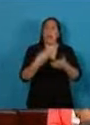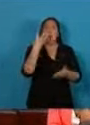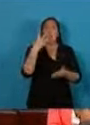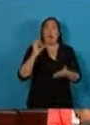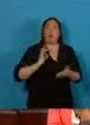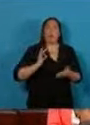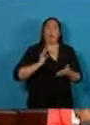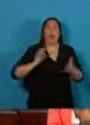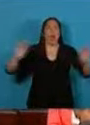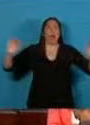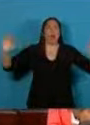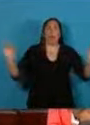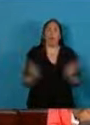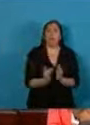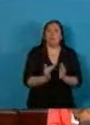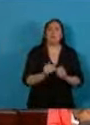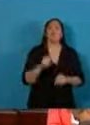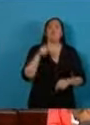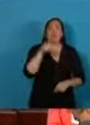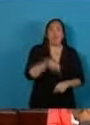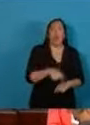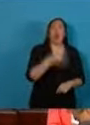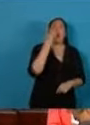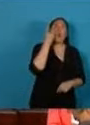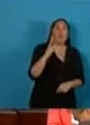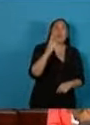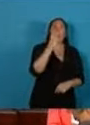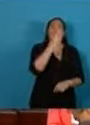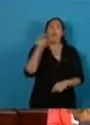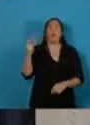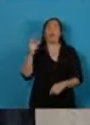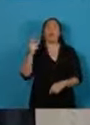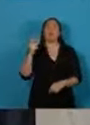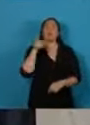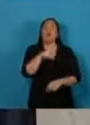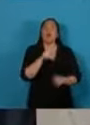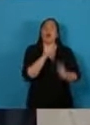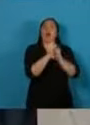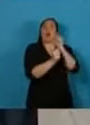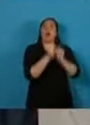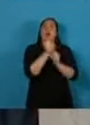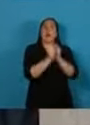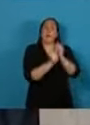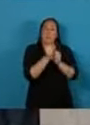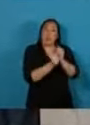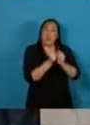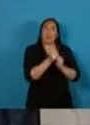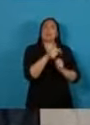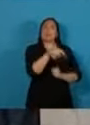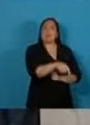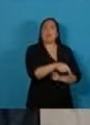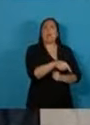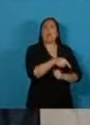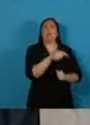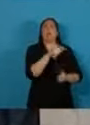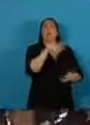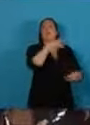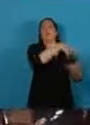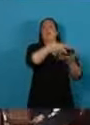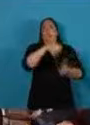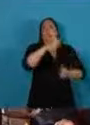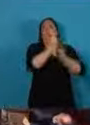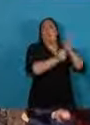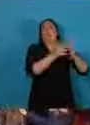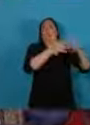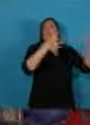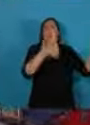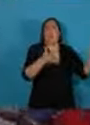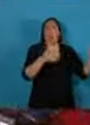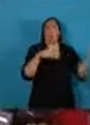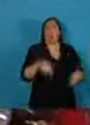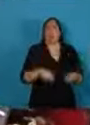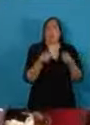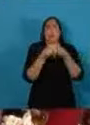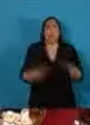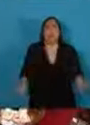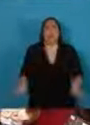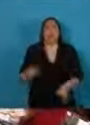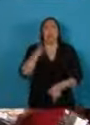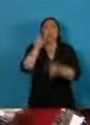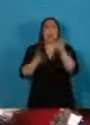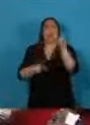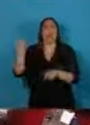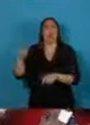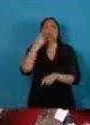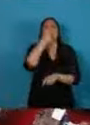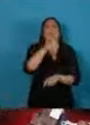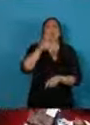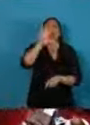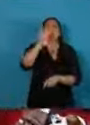4.229 eran empresas industriales. En estos 4 años se perdieron 152